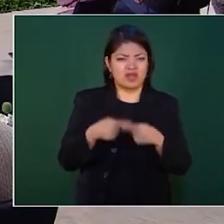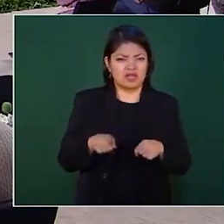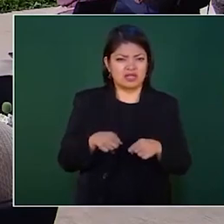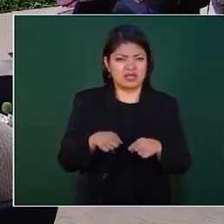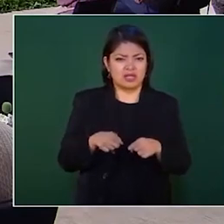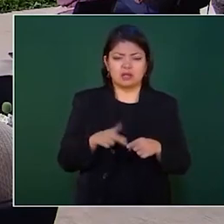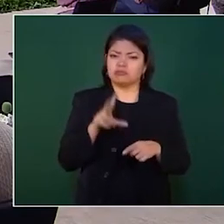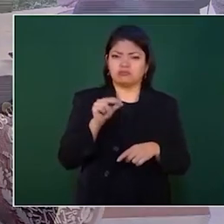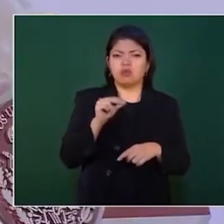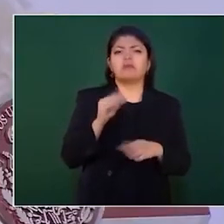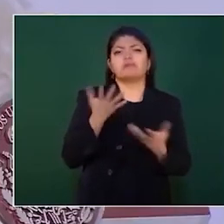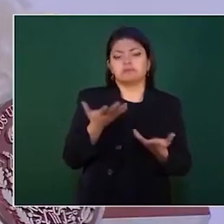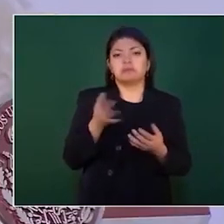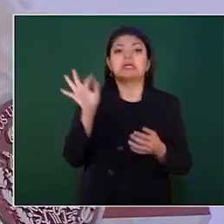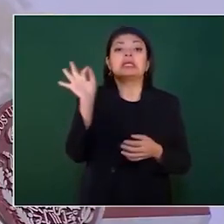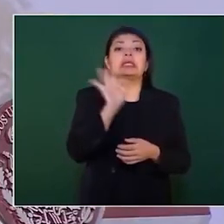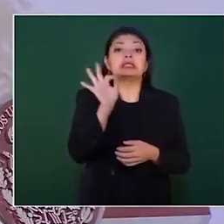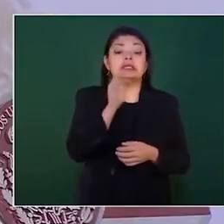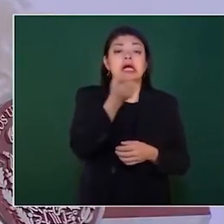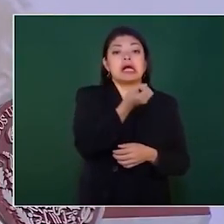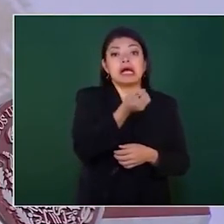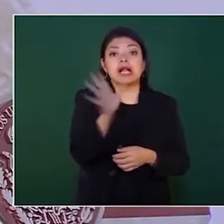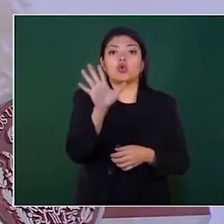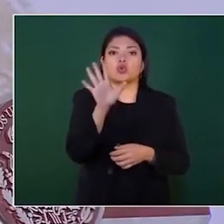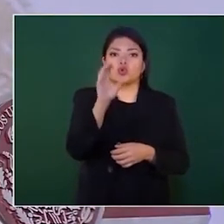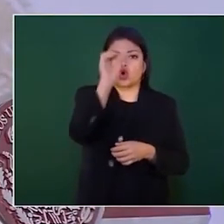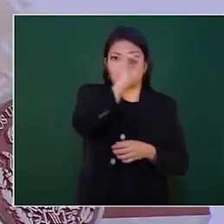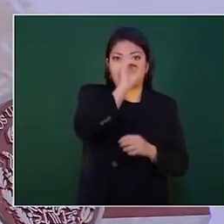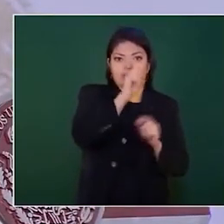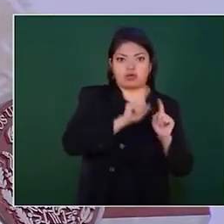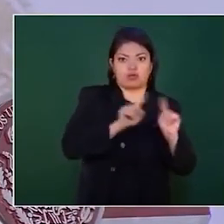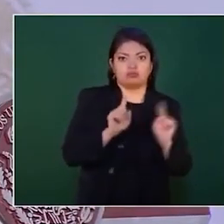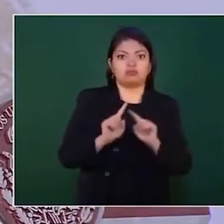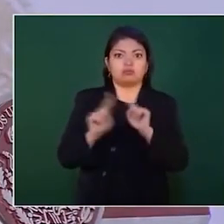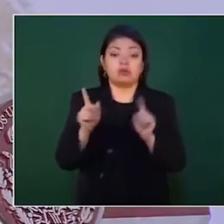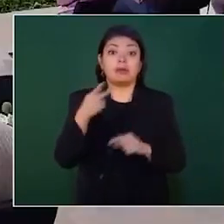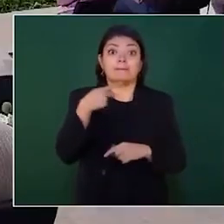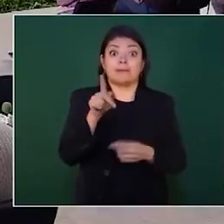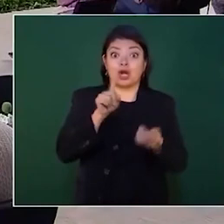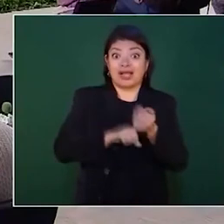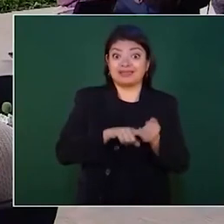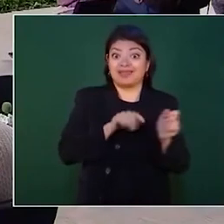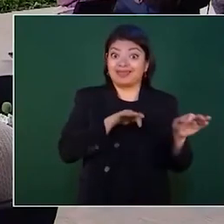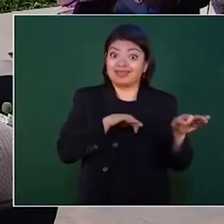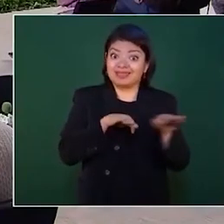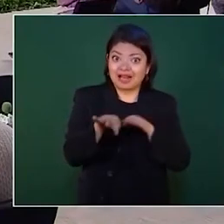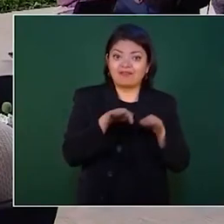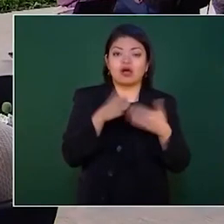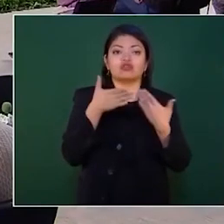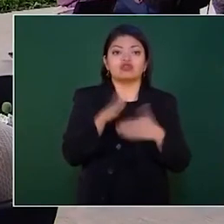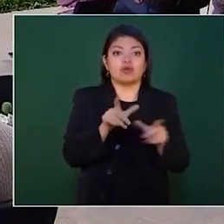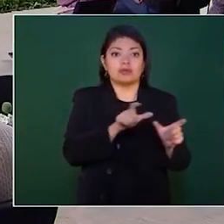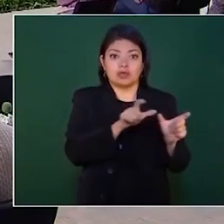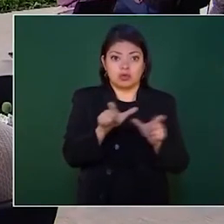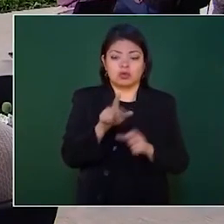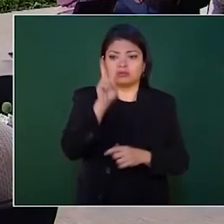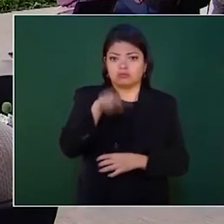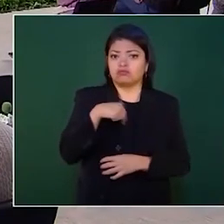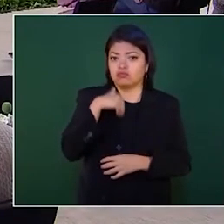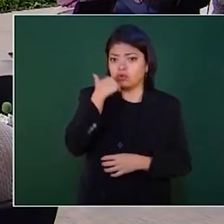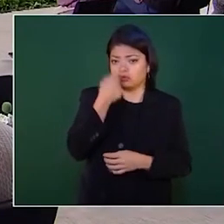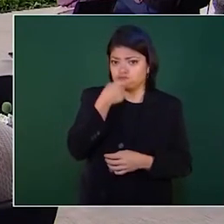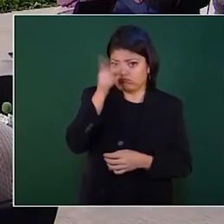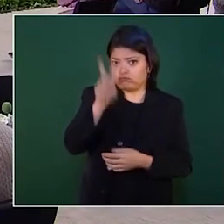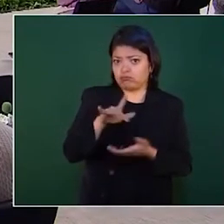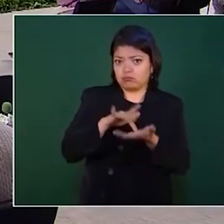muchas cosas. Podemos tener puntos de vista en algunos temas, pero en la agenda de trabajo, de seguridad, lo que tengo que expresar, presidente, es nuestro agradecimiento